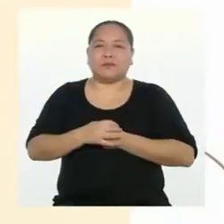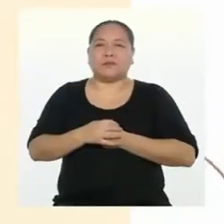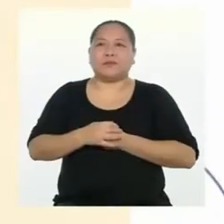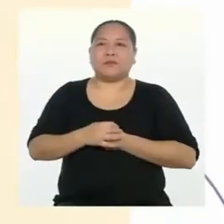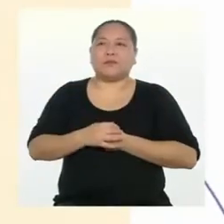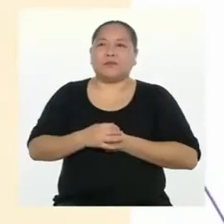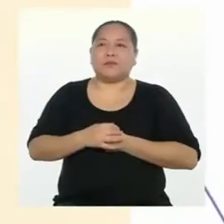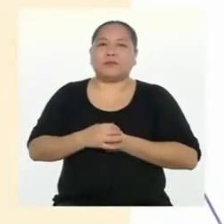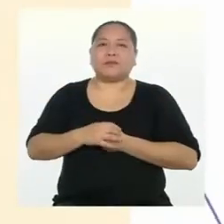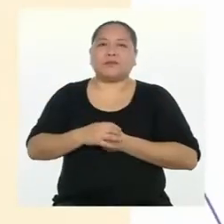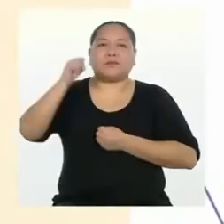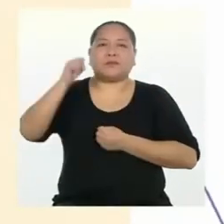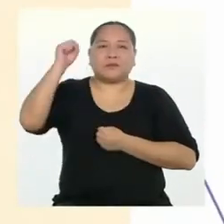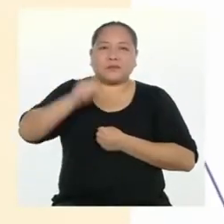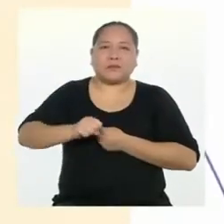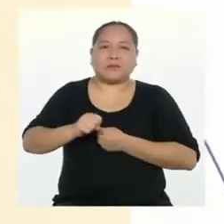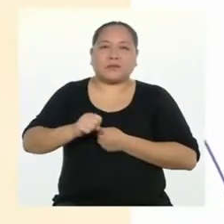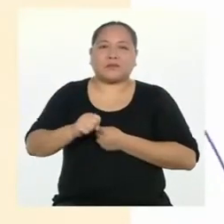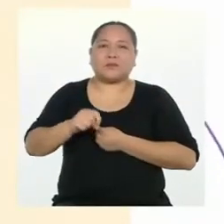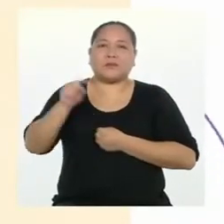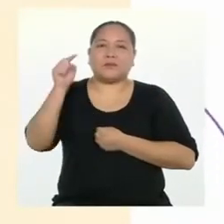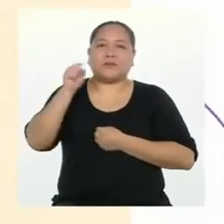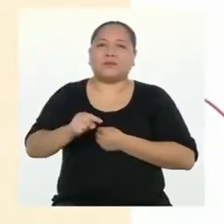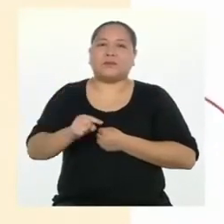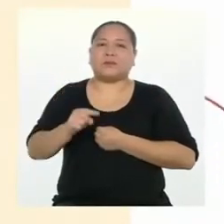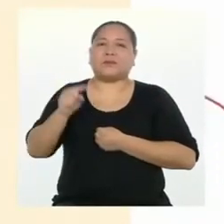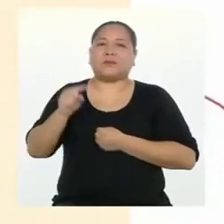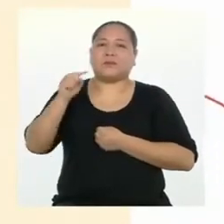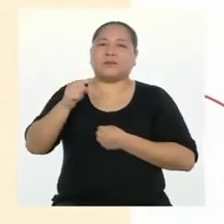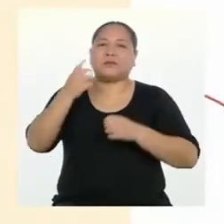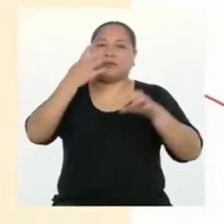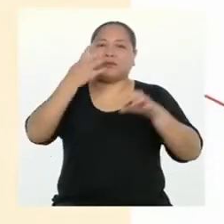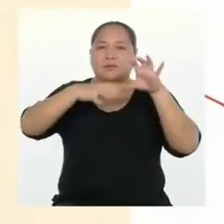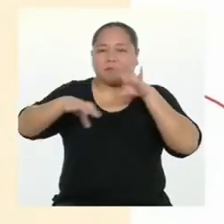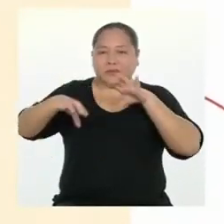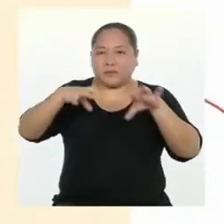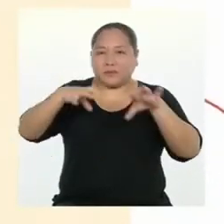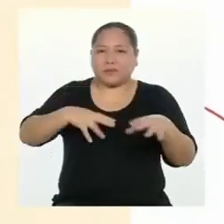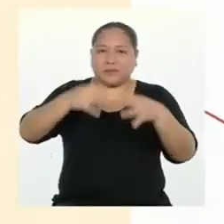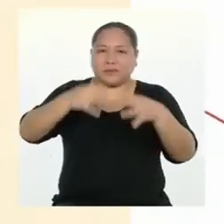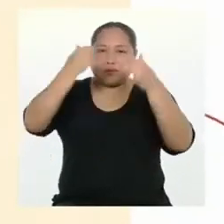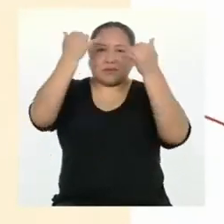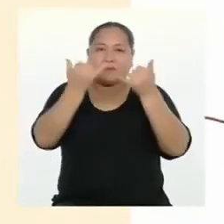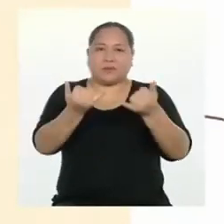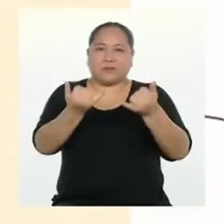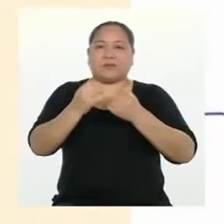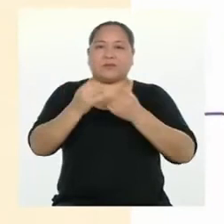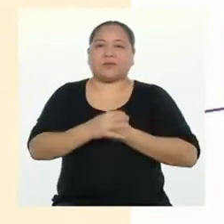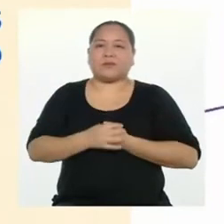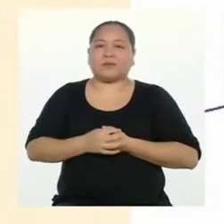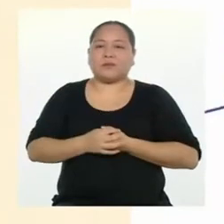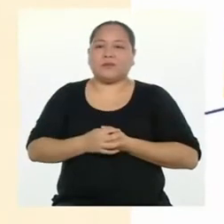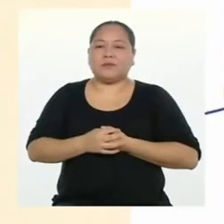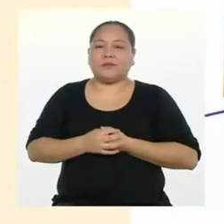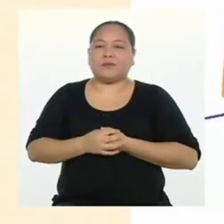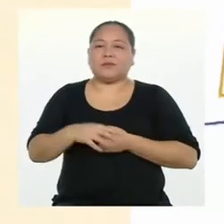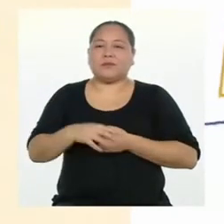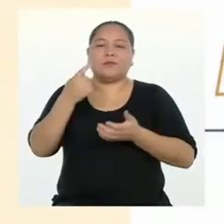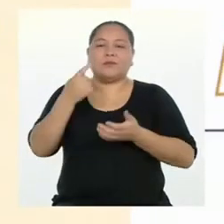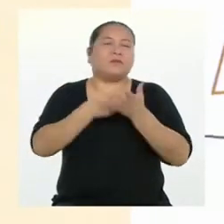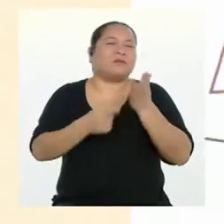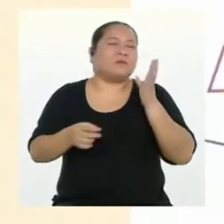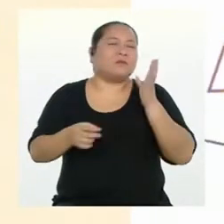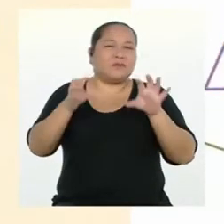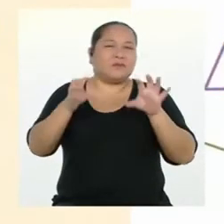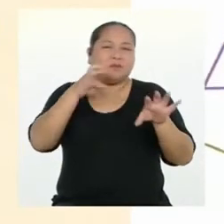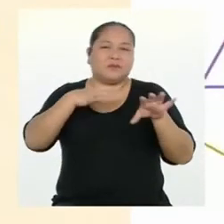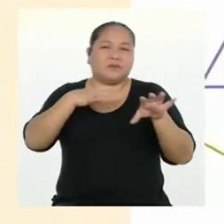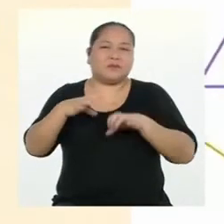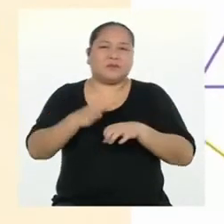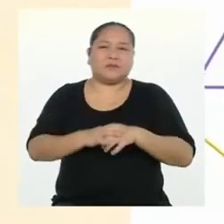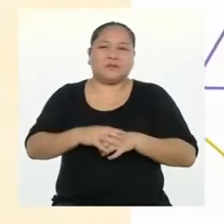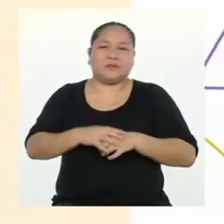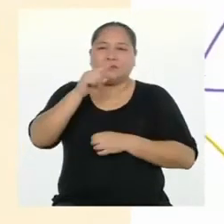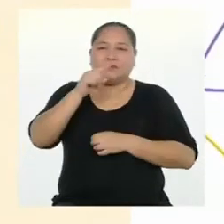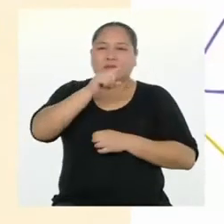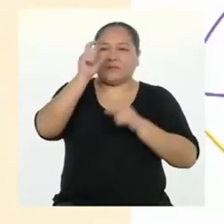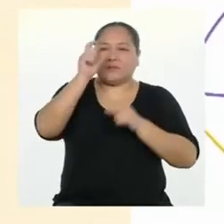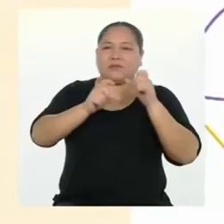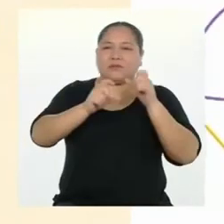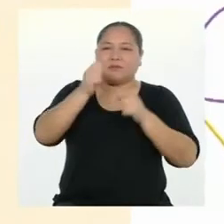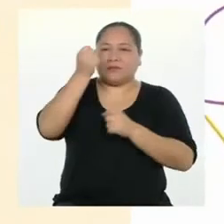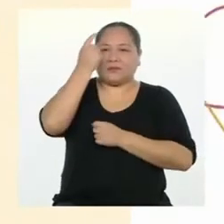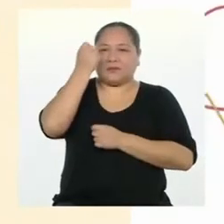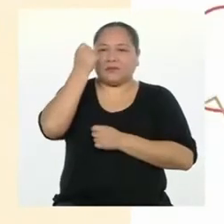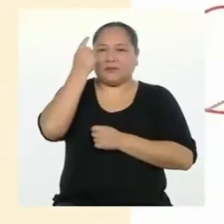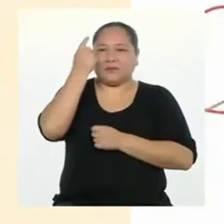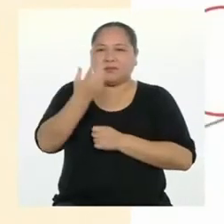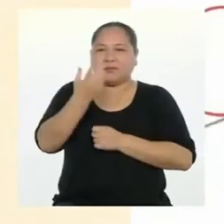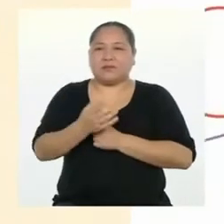Sí, porque justo eso es lo que vamos a abordar el día de hoy. ¿Qué podemos hacer para concientizar a